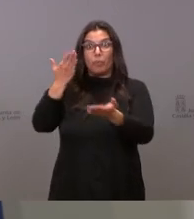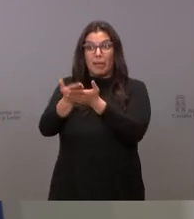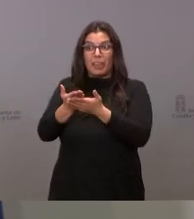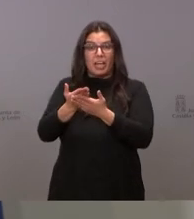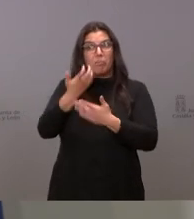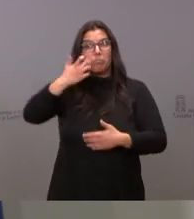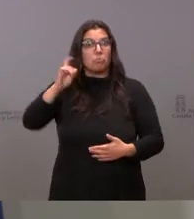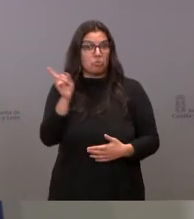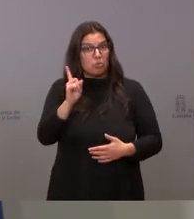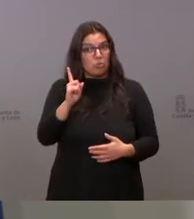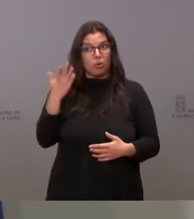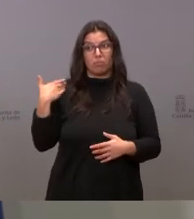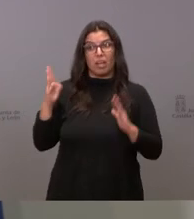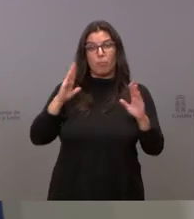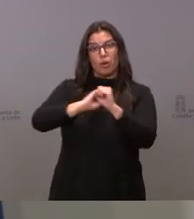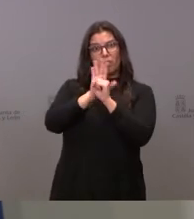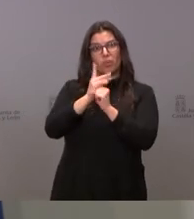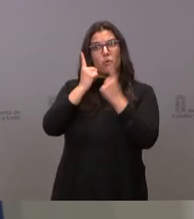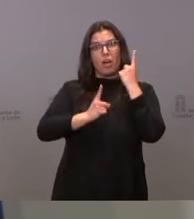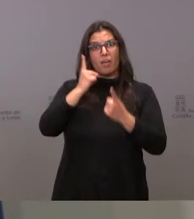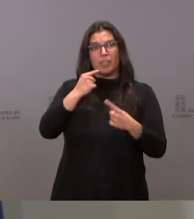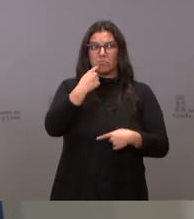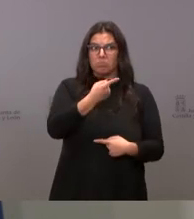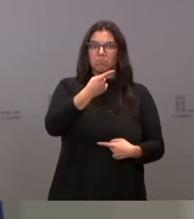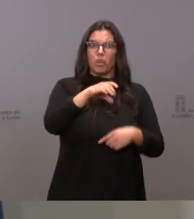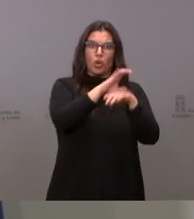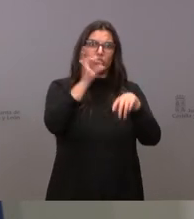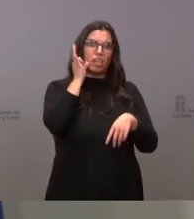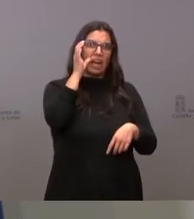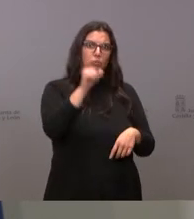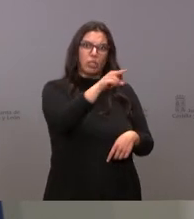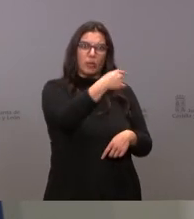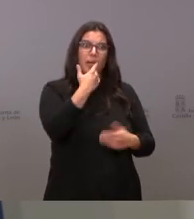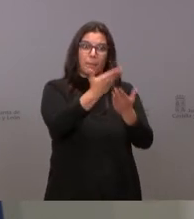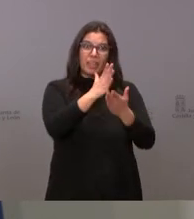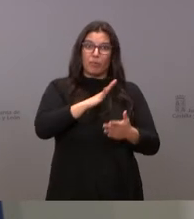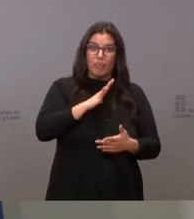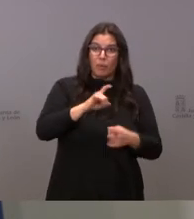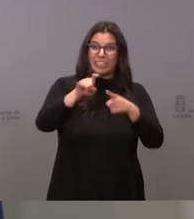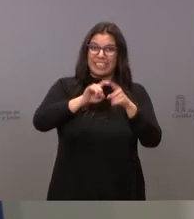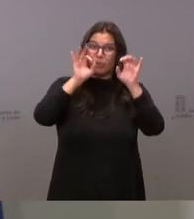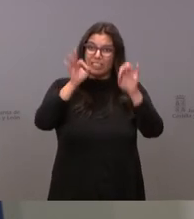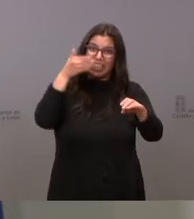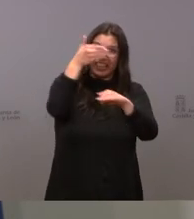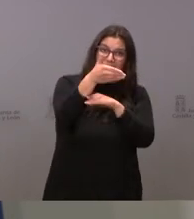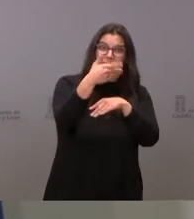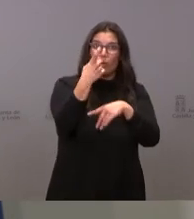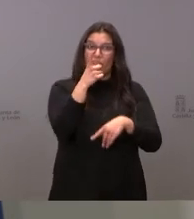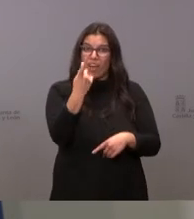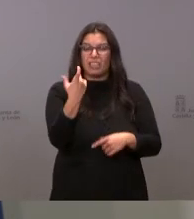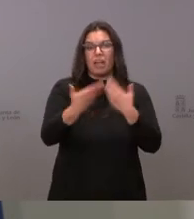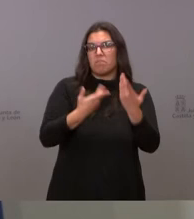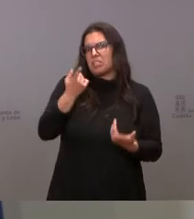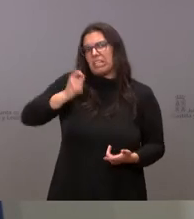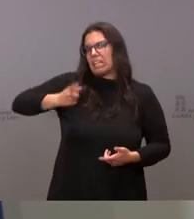durante la pandemia en alguna ocasión, yo le he oído a la consejera solicitar a los donantes a acudir y es una